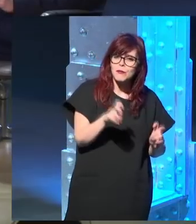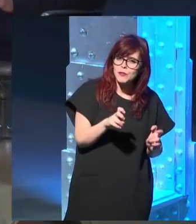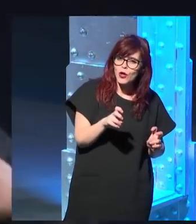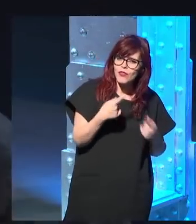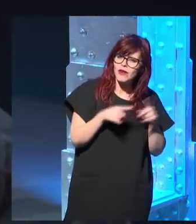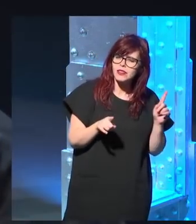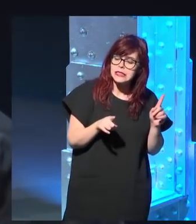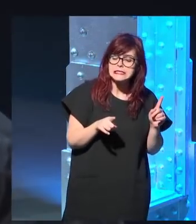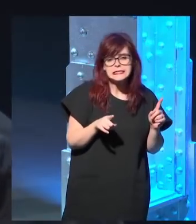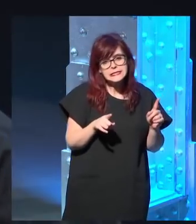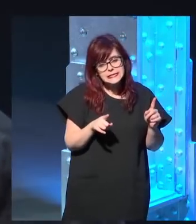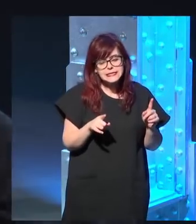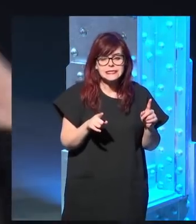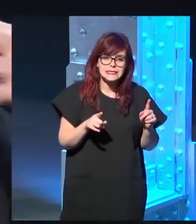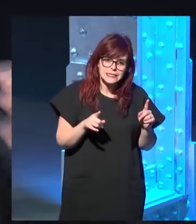principio